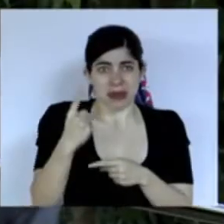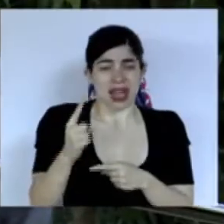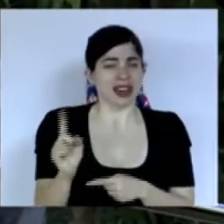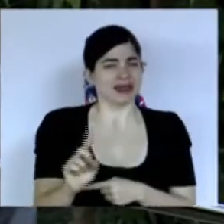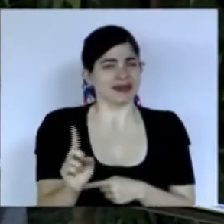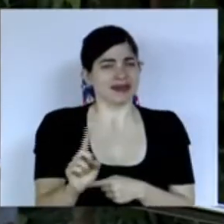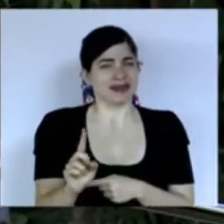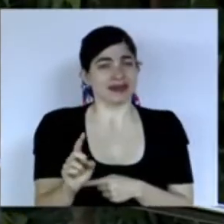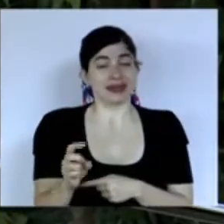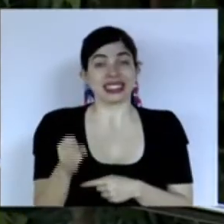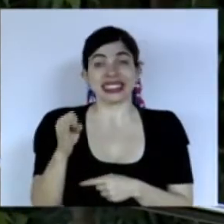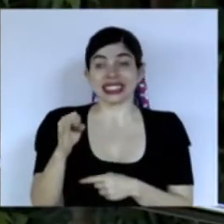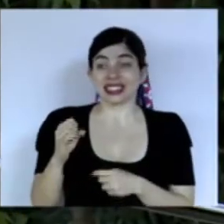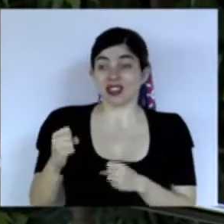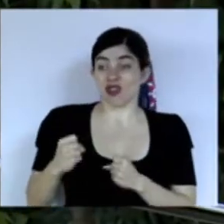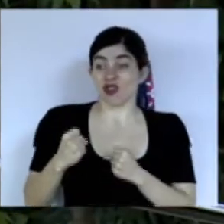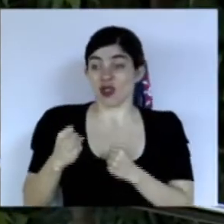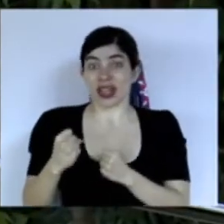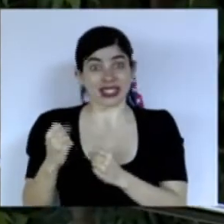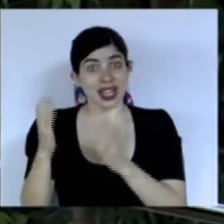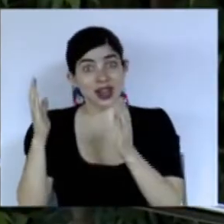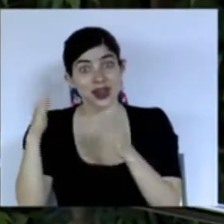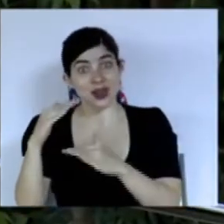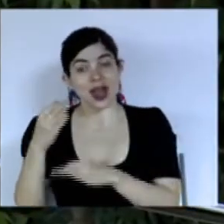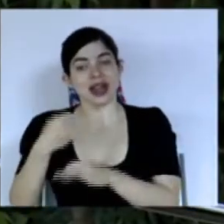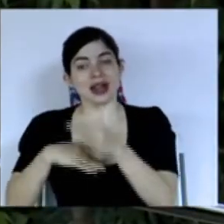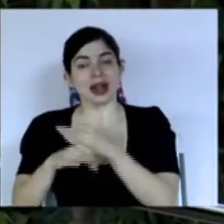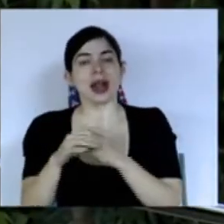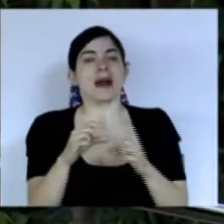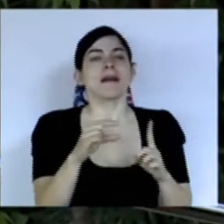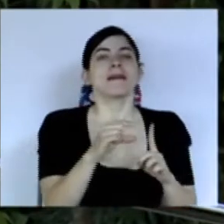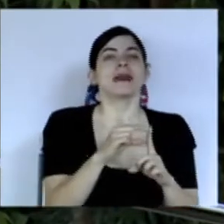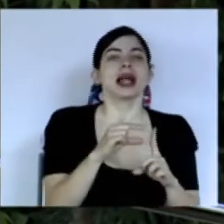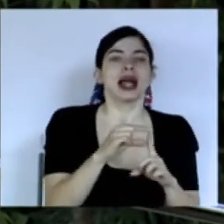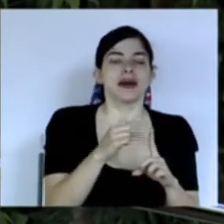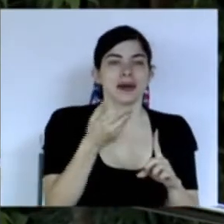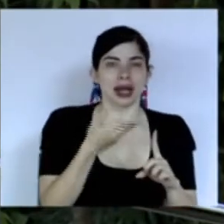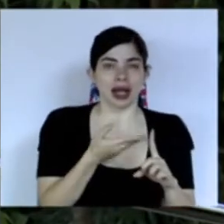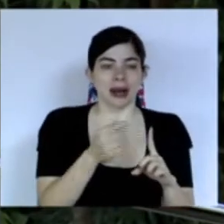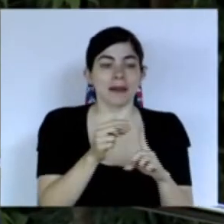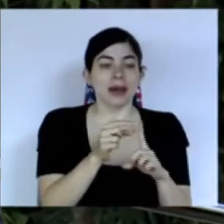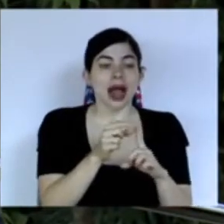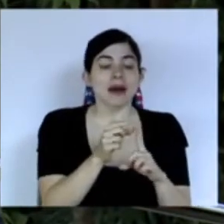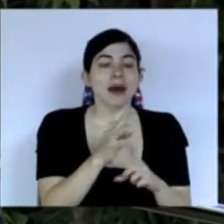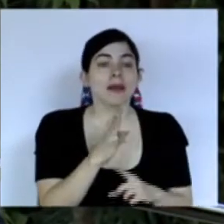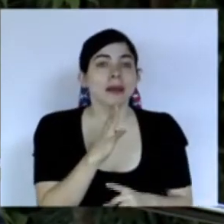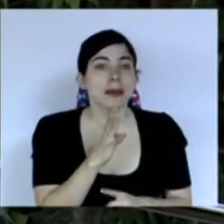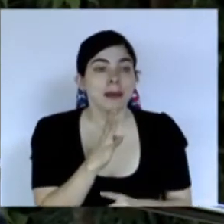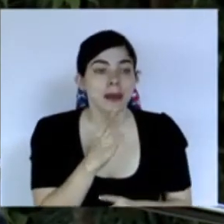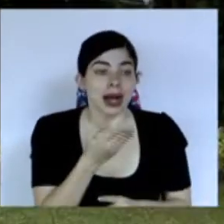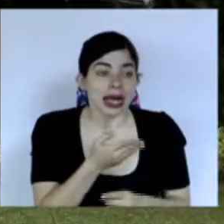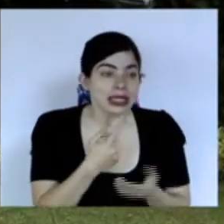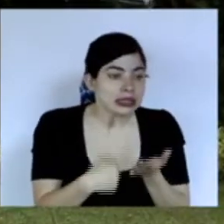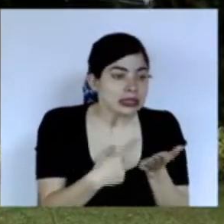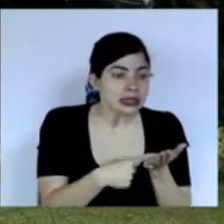en la ausencia de la fuerza nos resta la palabra y es la que tenemos que usar ahora